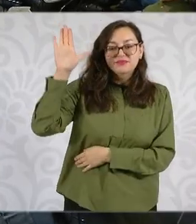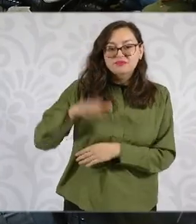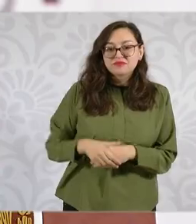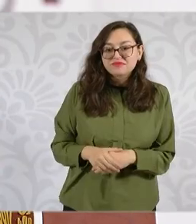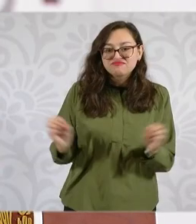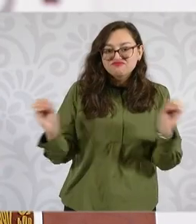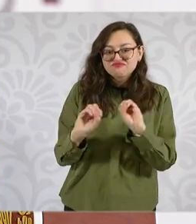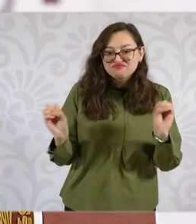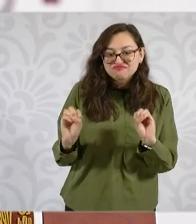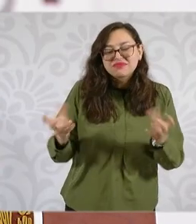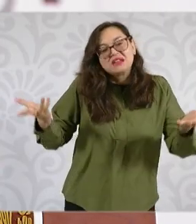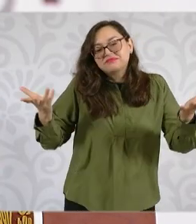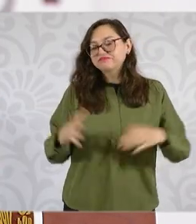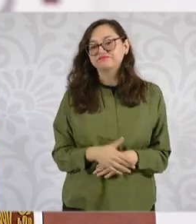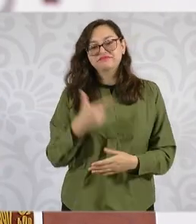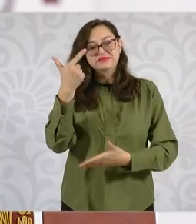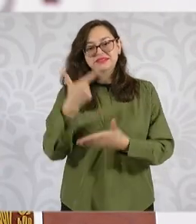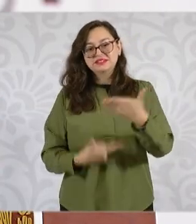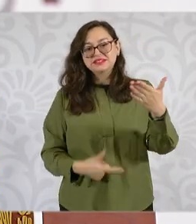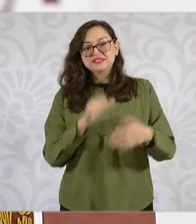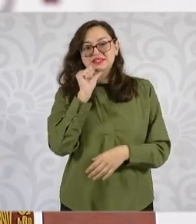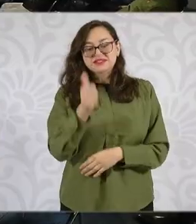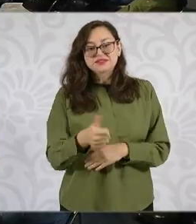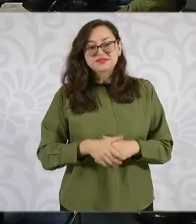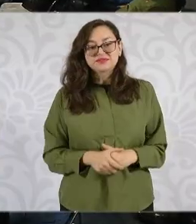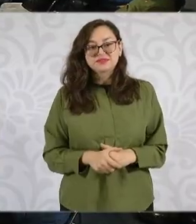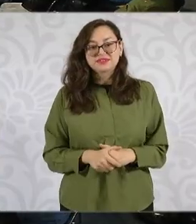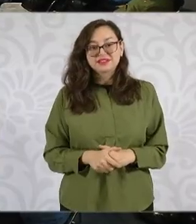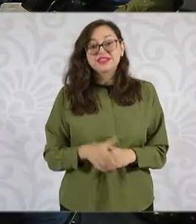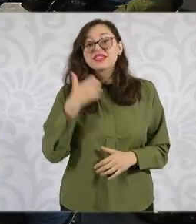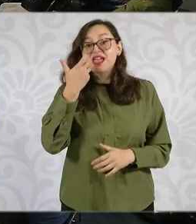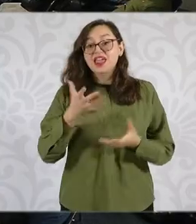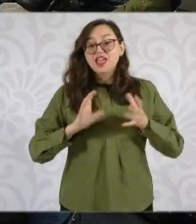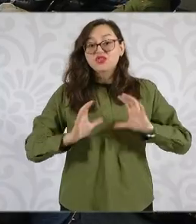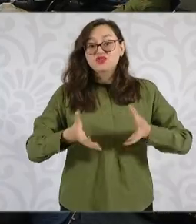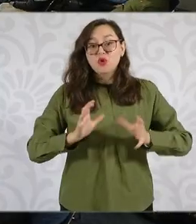No hay lista. Levanten la mano los que quieren tómbola.